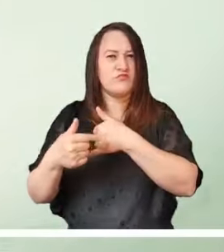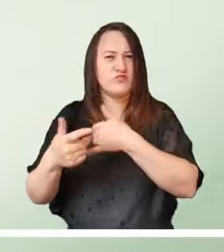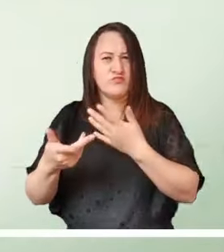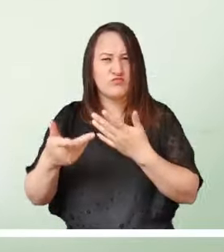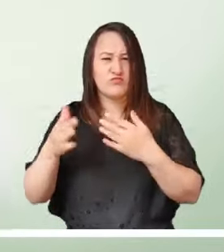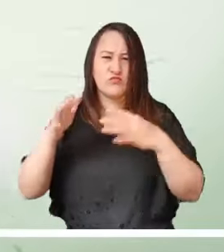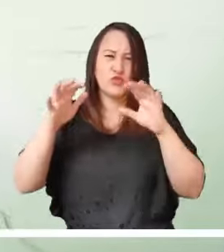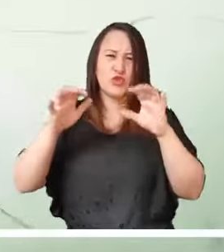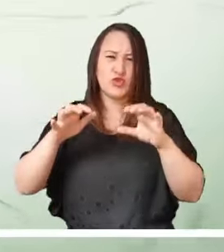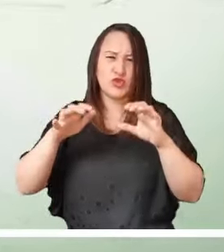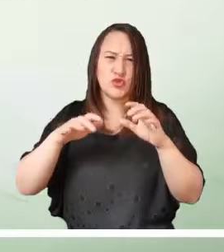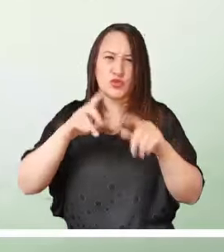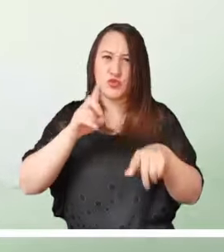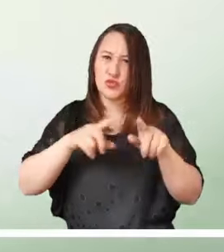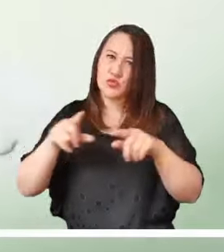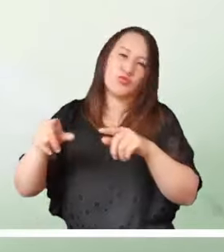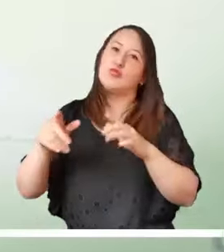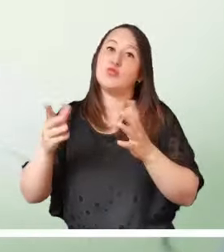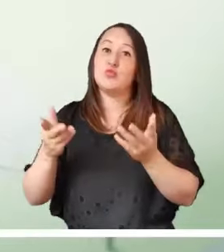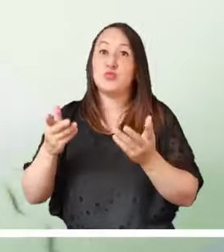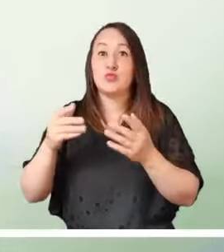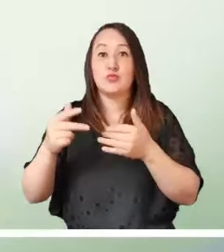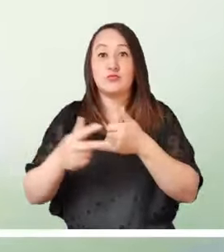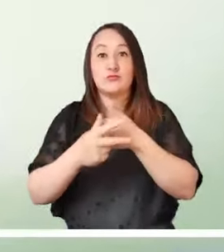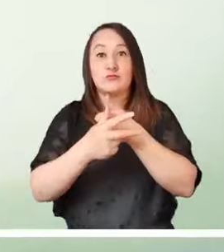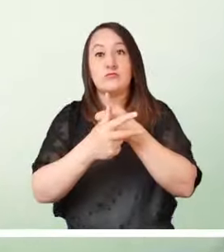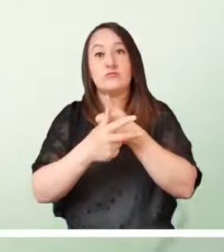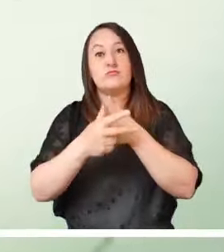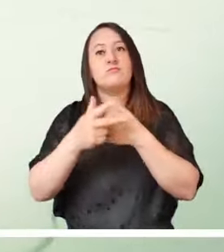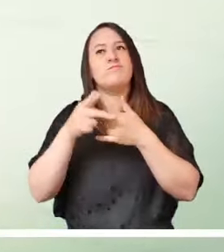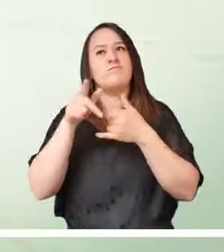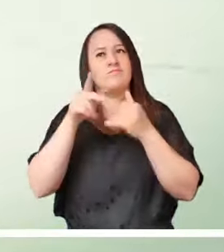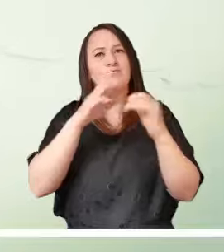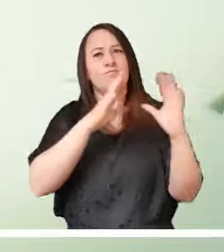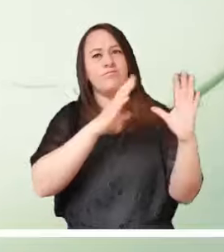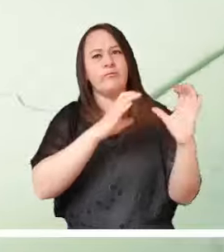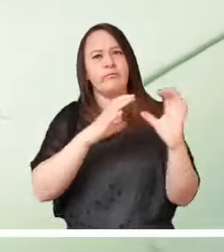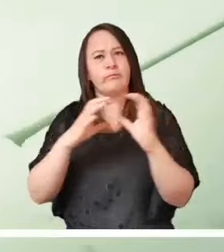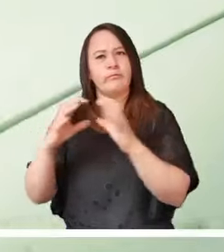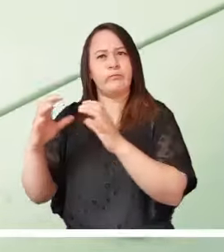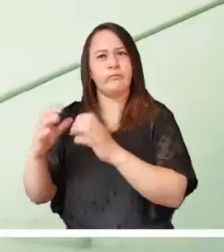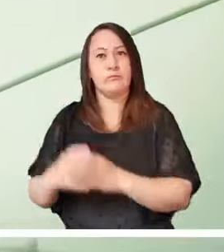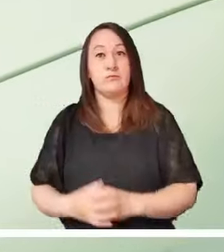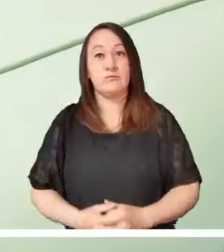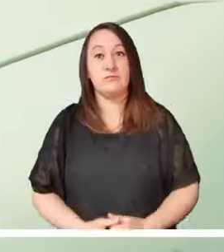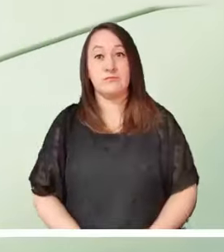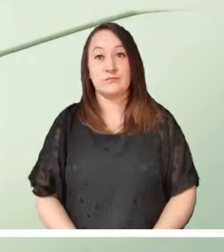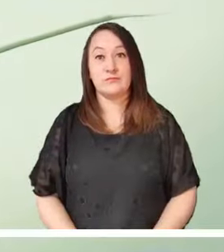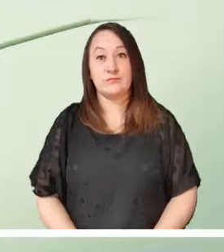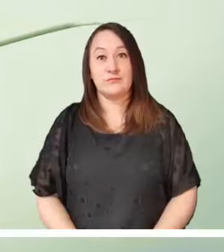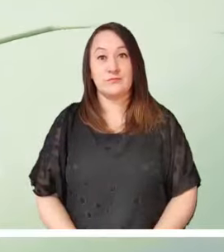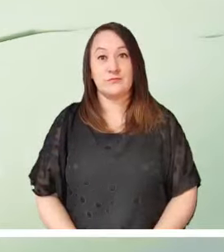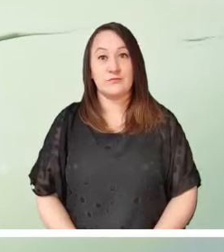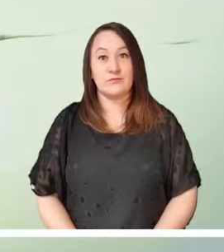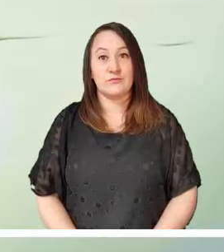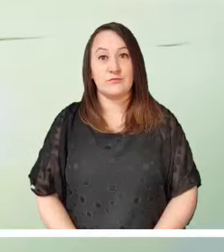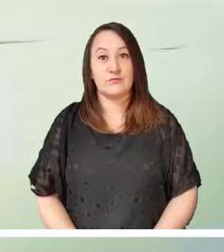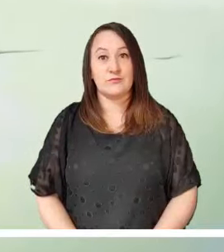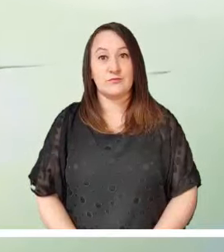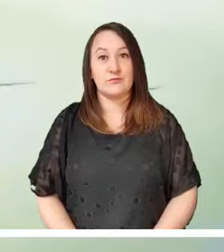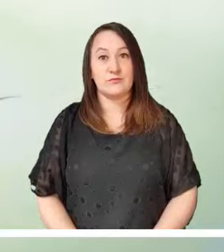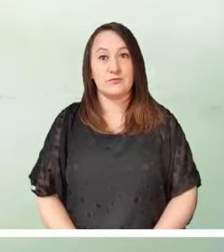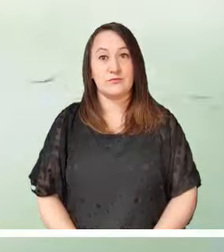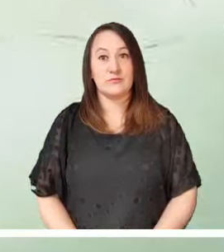Al centro del país podrían experimentarse lluvias ocasionales mientras los Andes permanecerán parcialmente nublados.